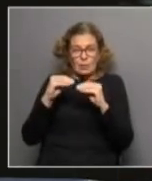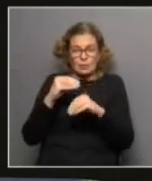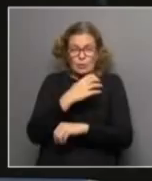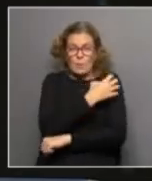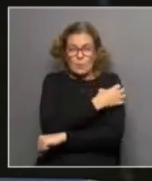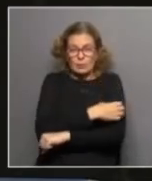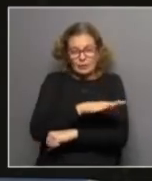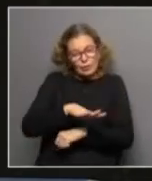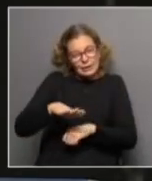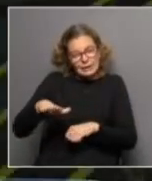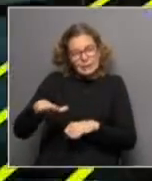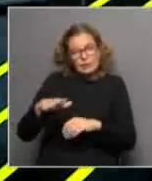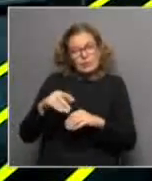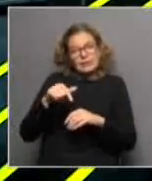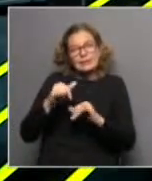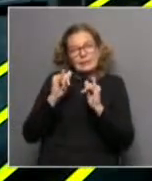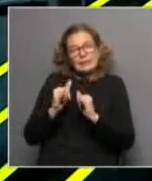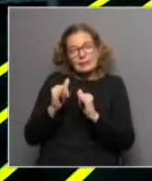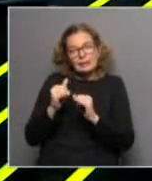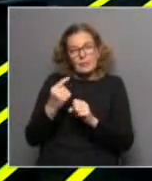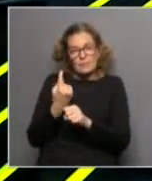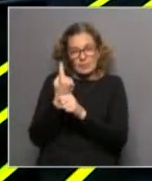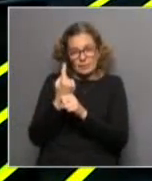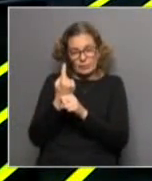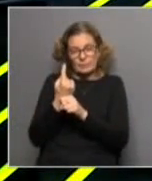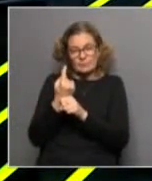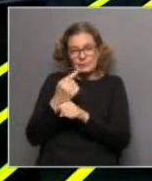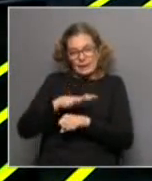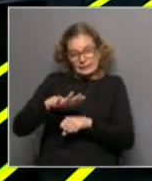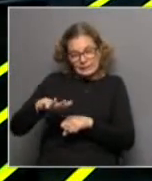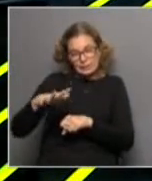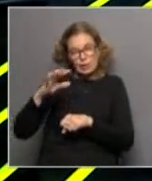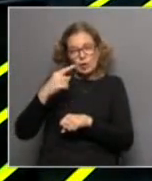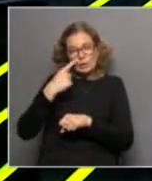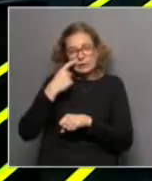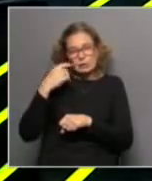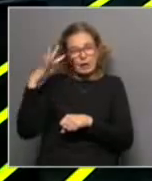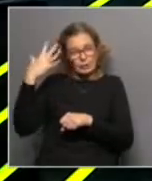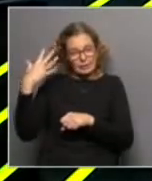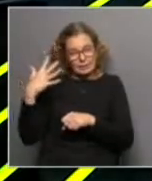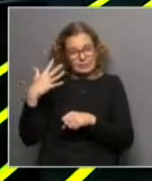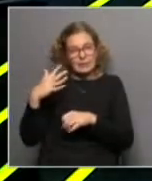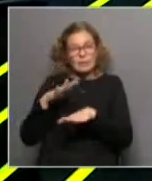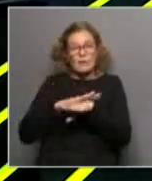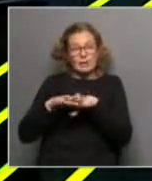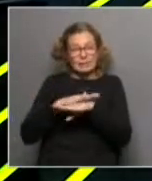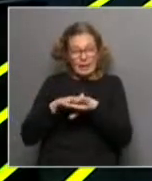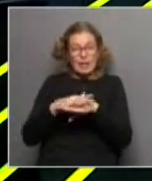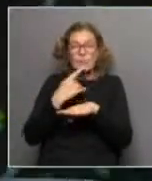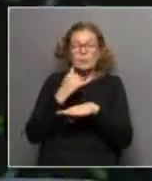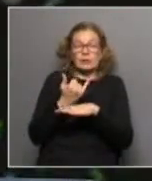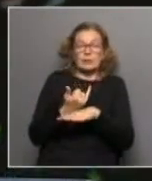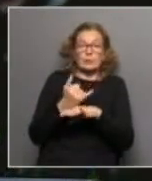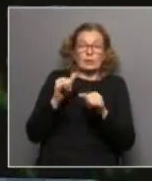pobreza en infancia, sí están principalmente dirigidas hacia niños, niñas y adolescentes en el sentido de que están basadas en herramientas